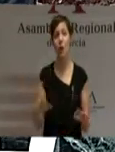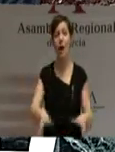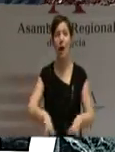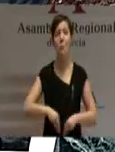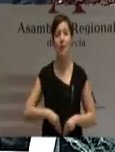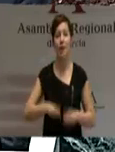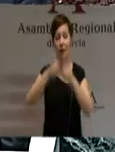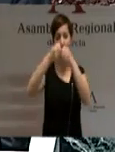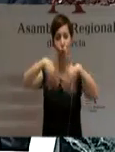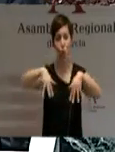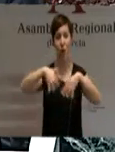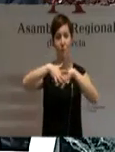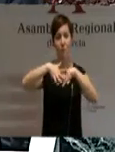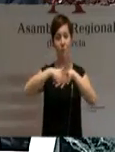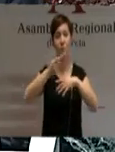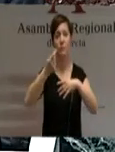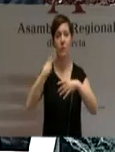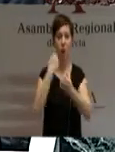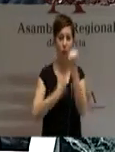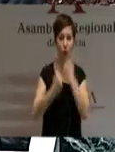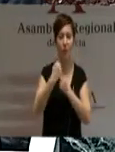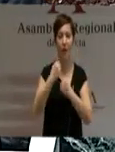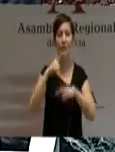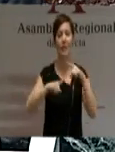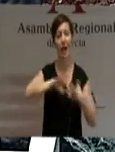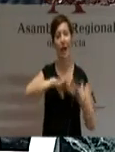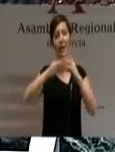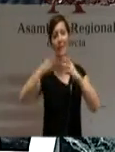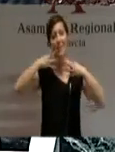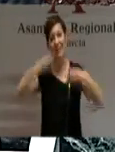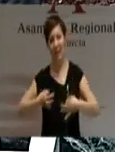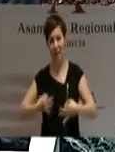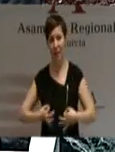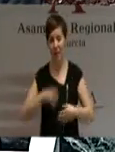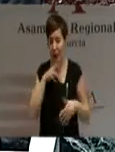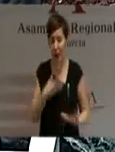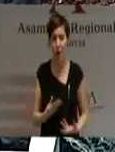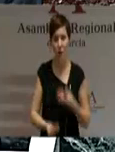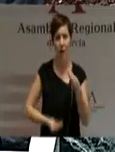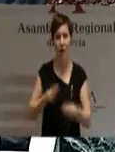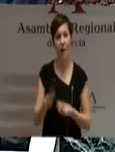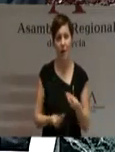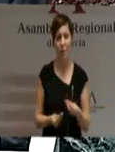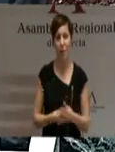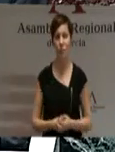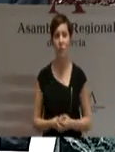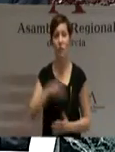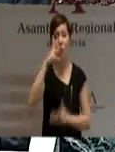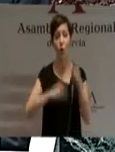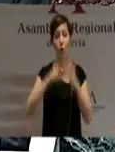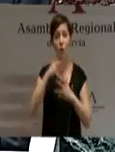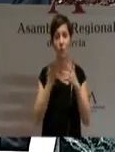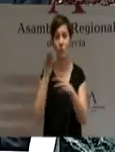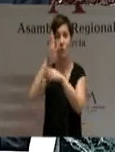autonómicas a la realidad de las limitaciones económicas actuales, como se está haciendo, y que hay que rendir cuentas al Estado,